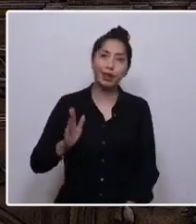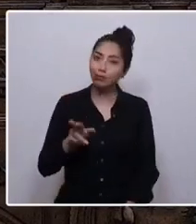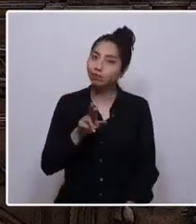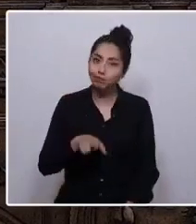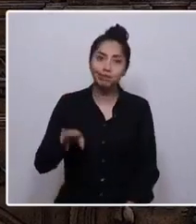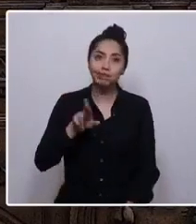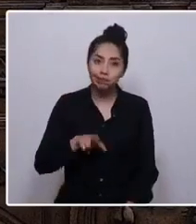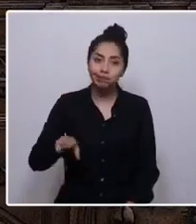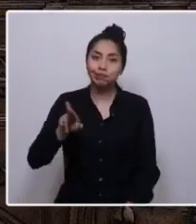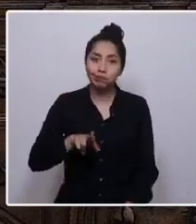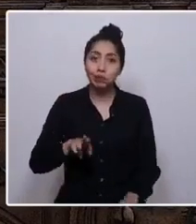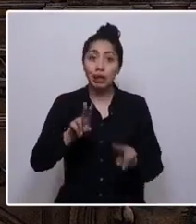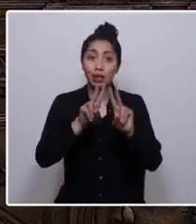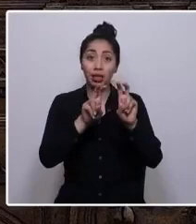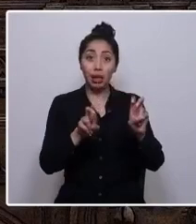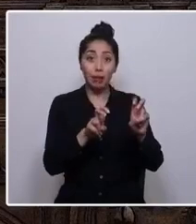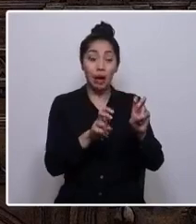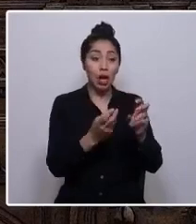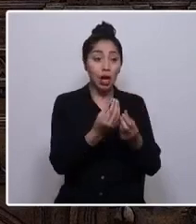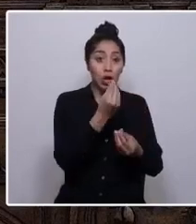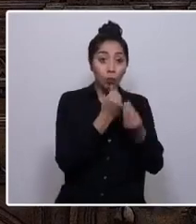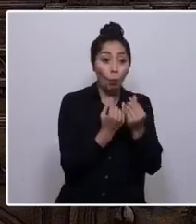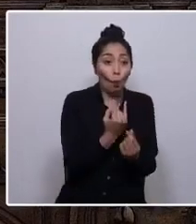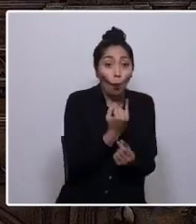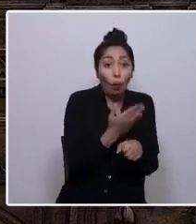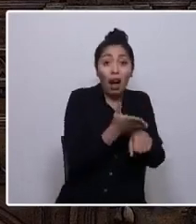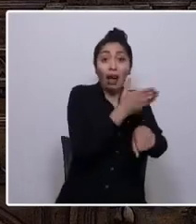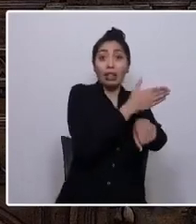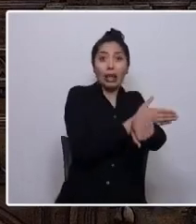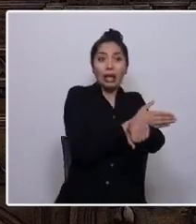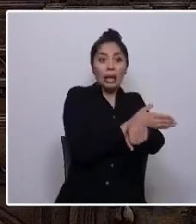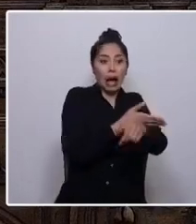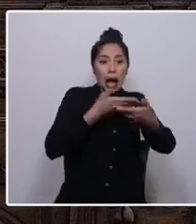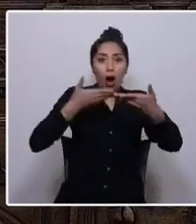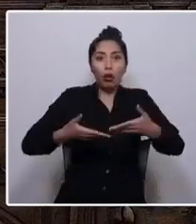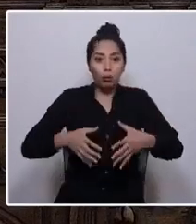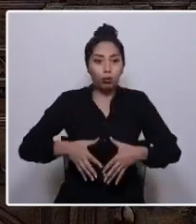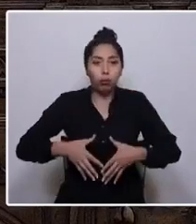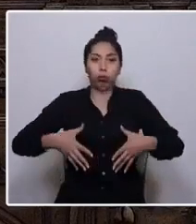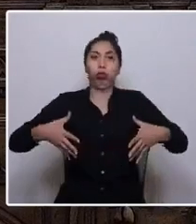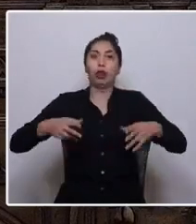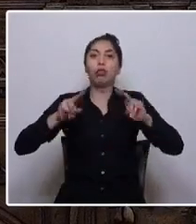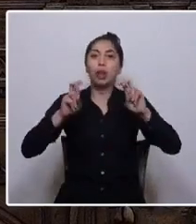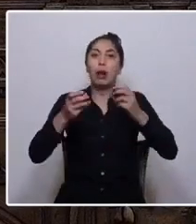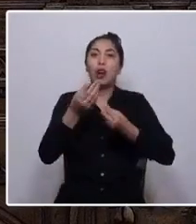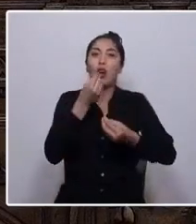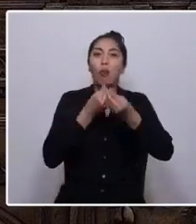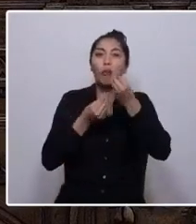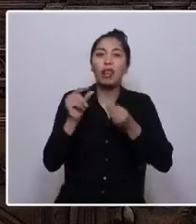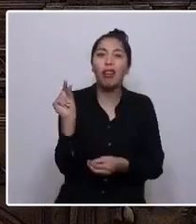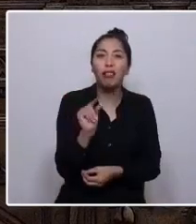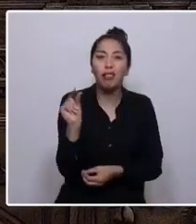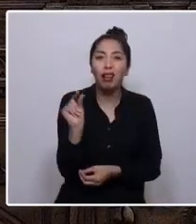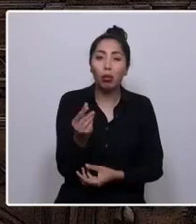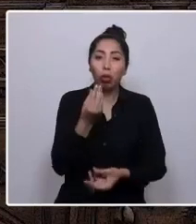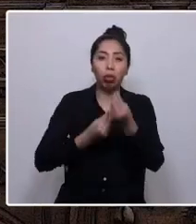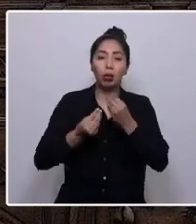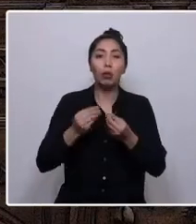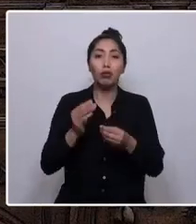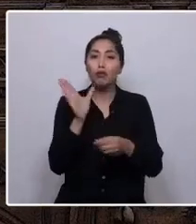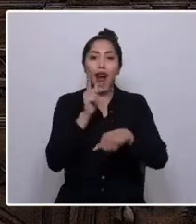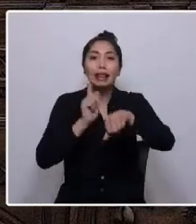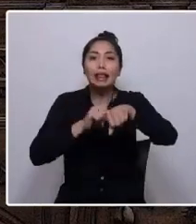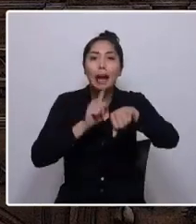desnutrición en obesidad producto de la comida chatarra porque ya no hay tiempo para la preparación